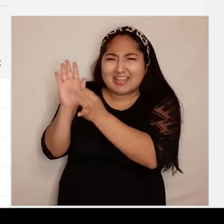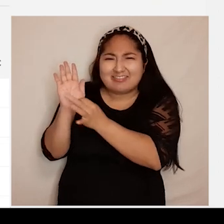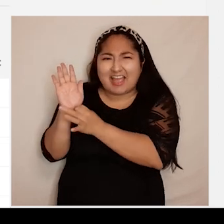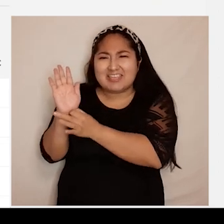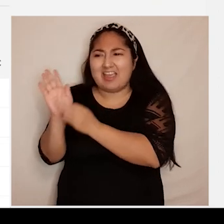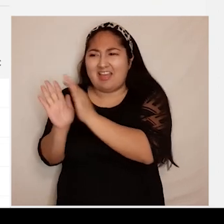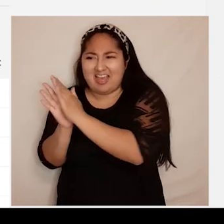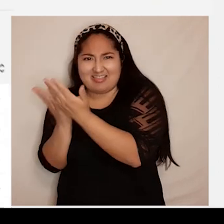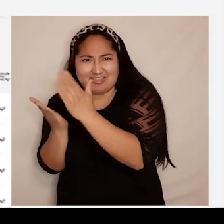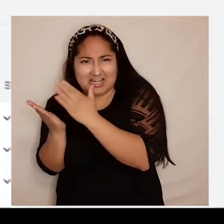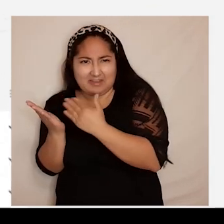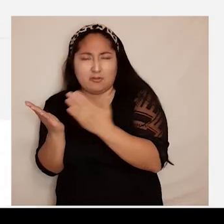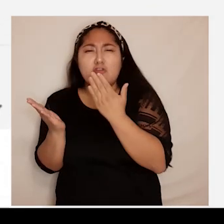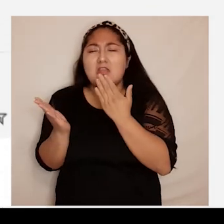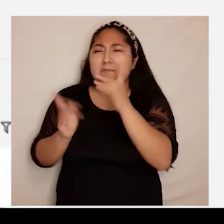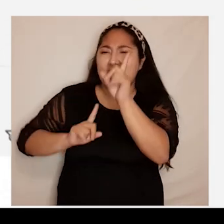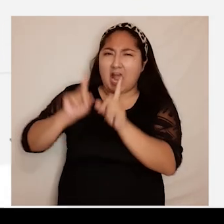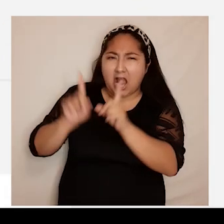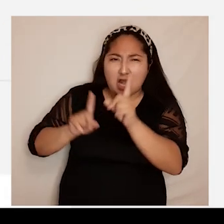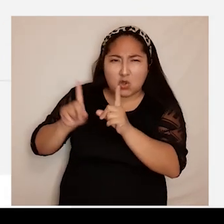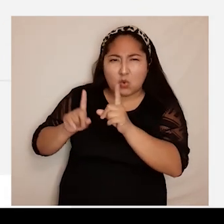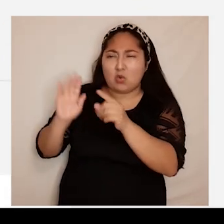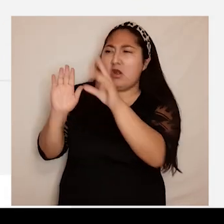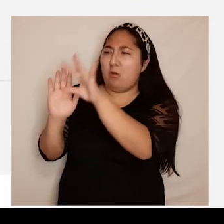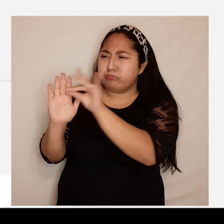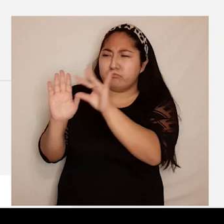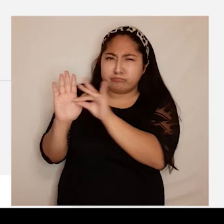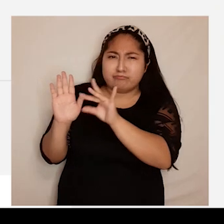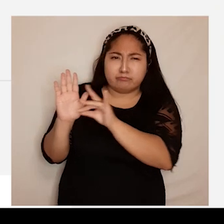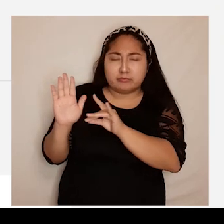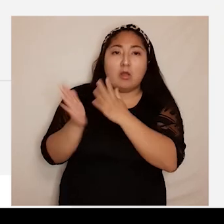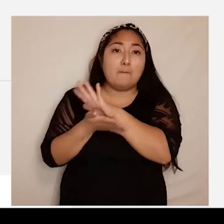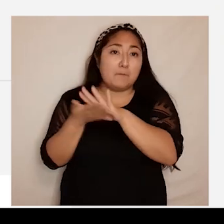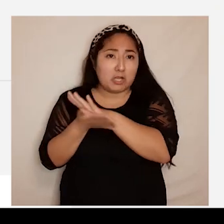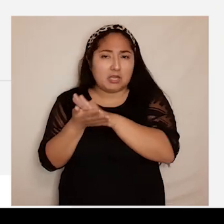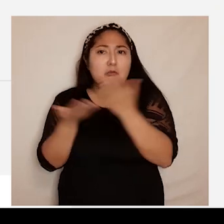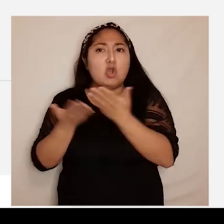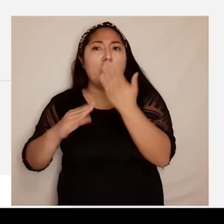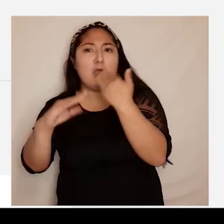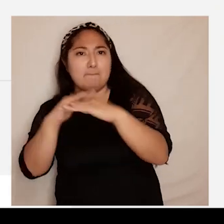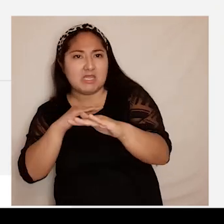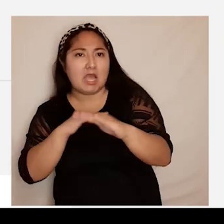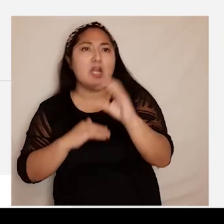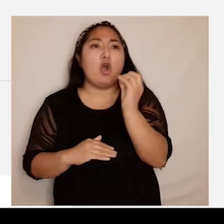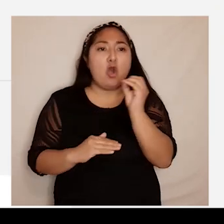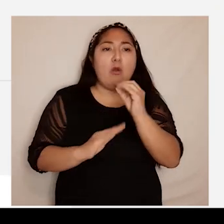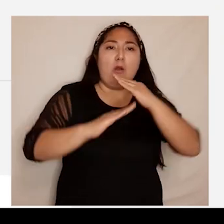a realizar con el recurso seleccionado, como enviar a Refwork, imprimir los datos, realizar una cita, obtener un enlace